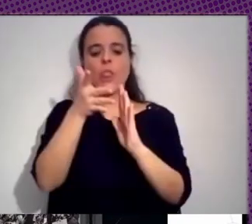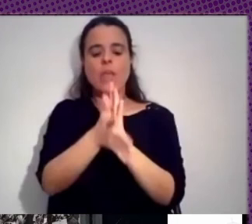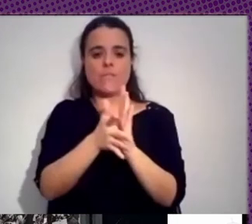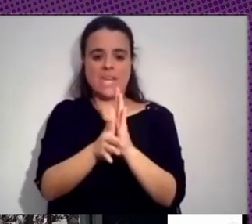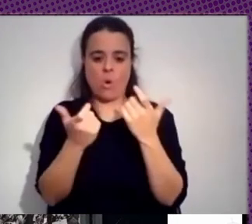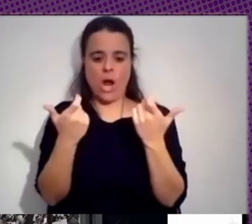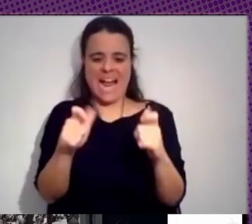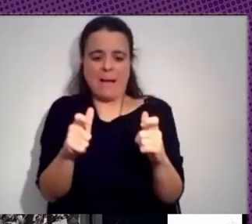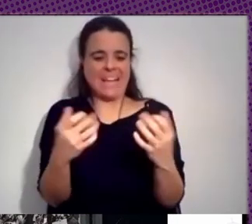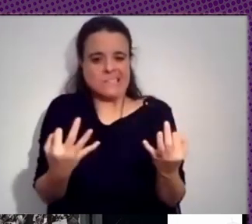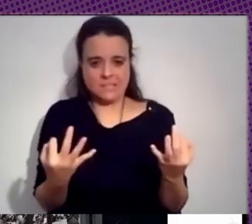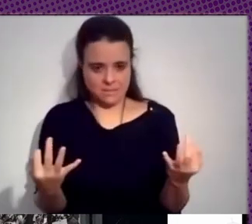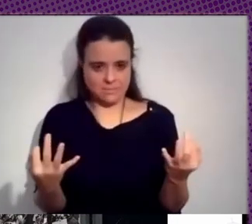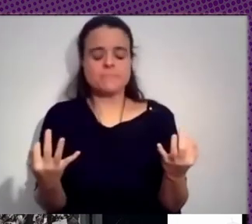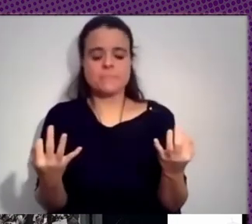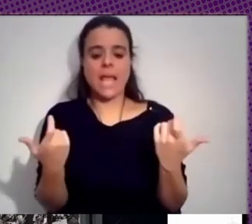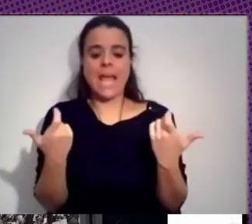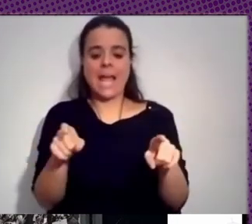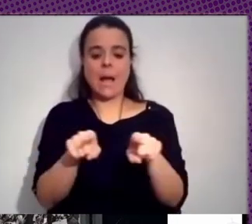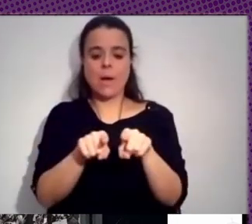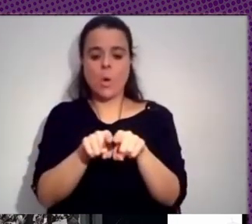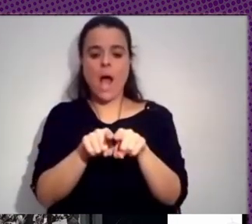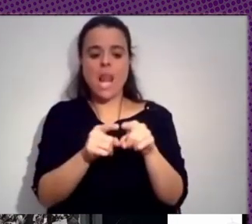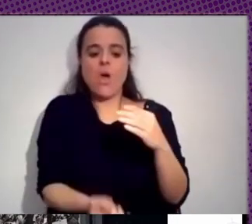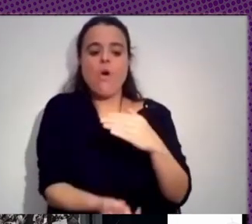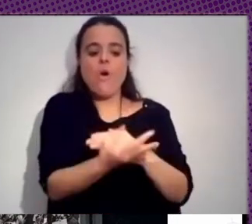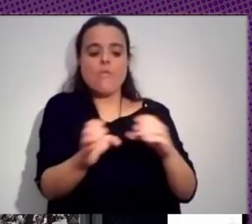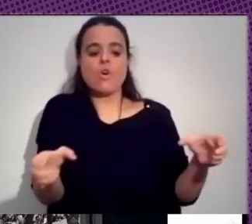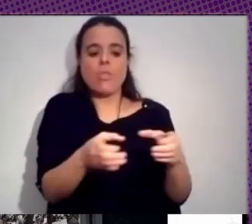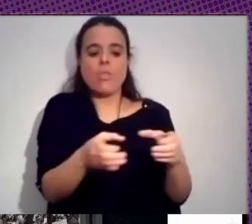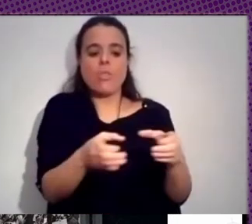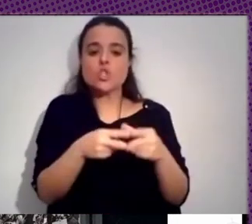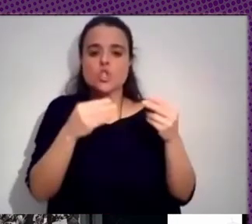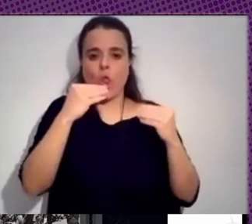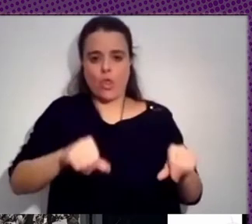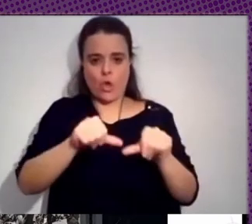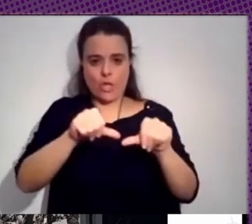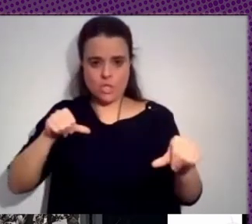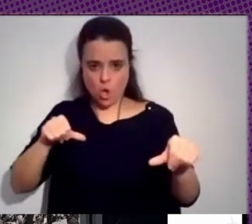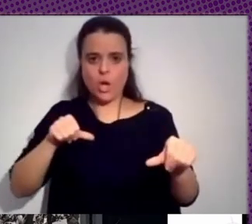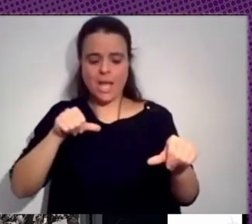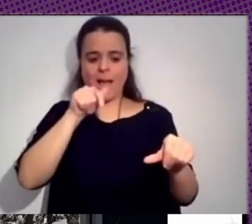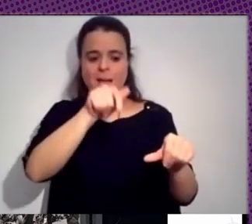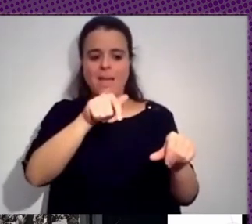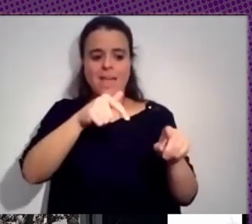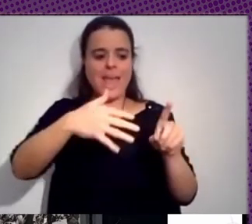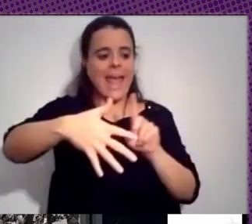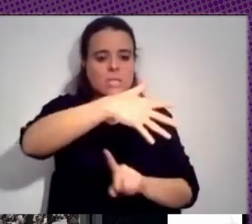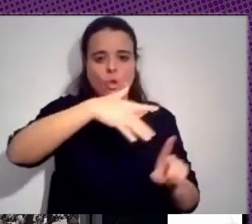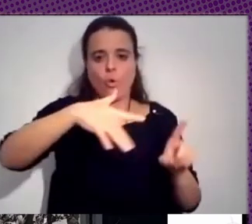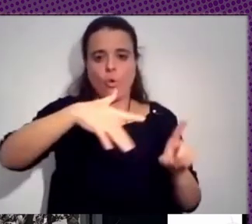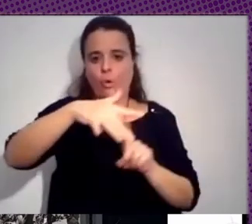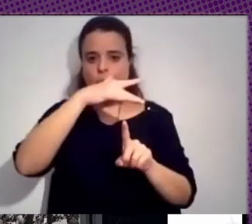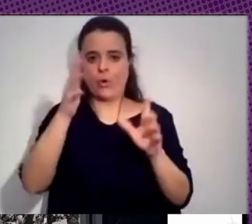o sea, ¿qué es una capa? Pues son formaciones socio-históricas donde van a intervenir entornos, infraestructuras,